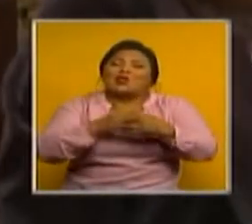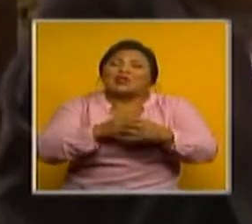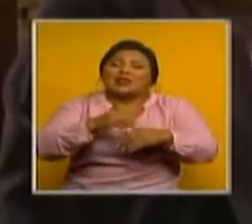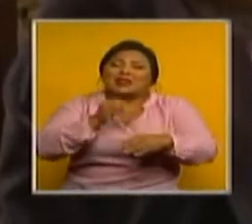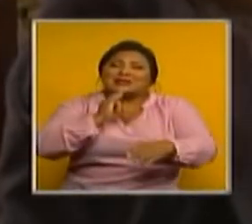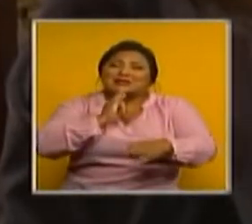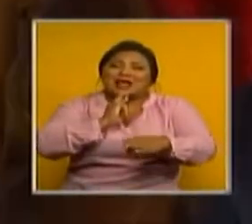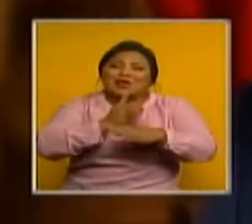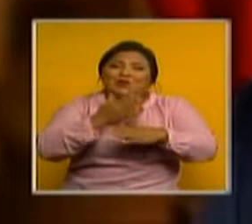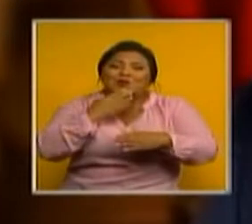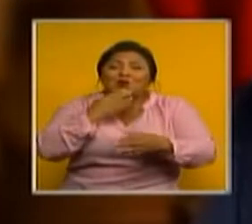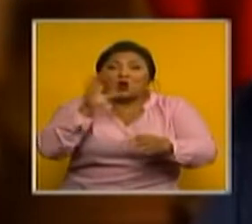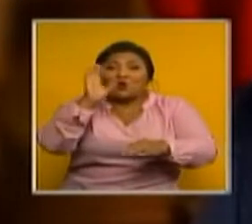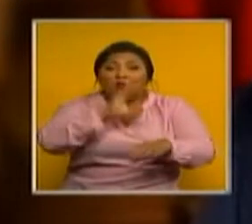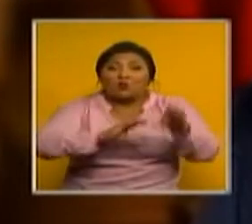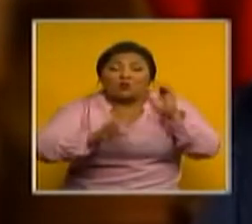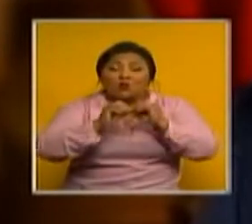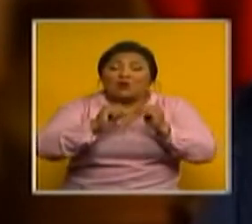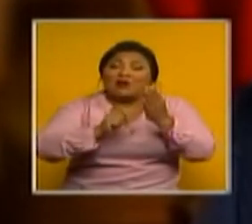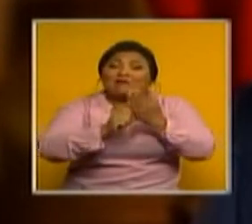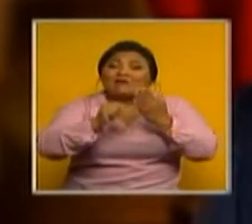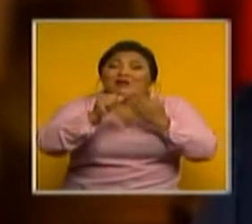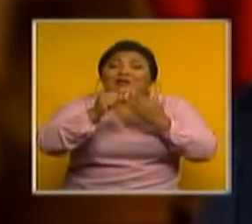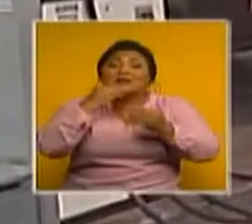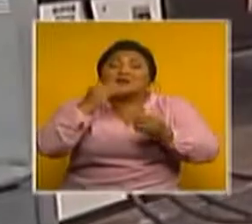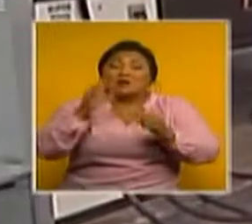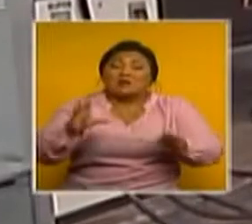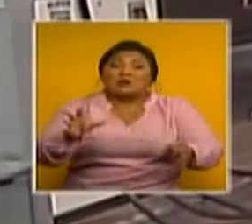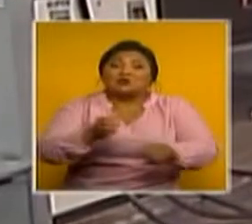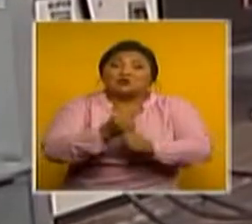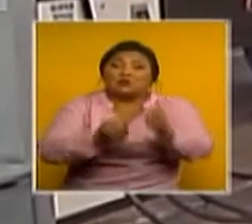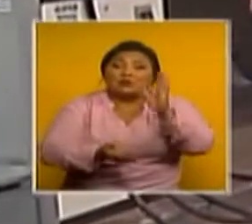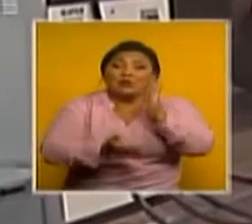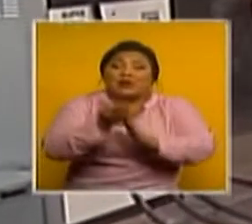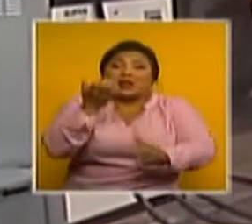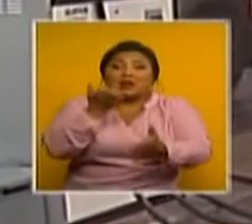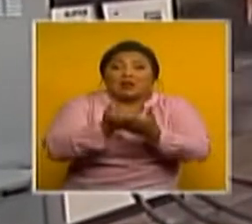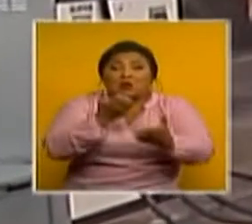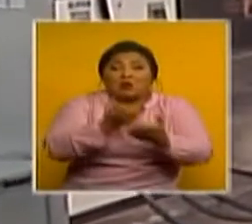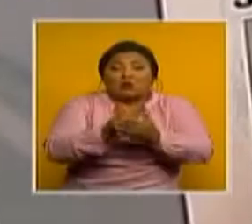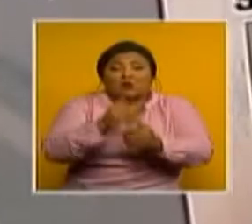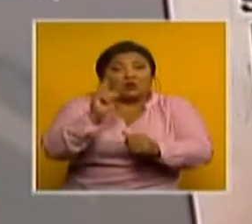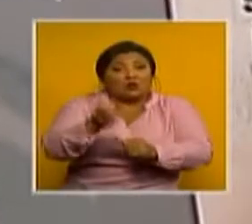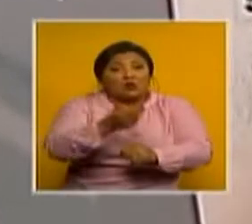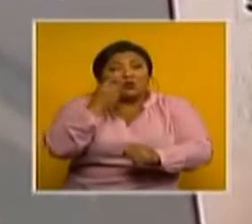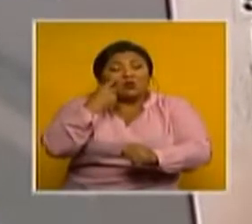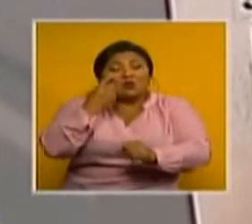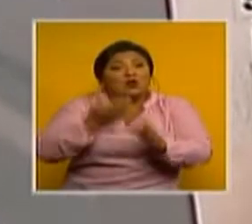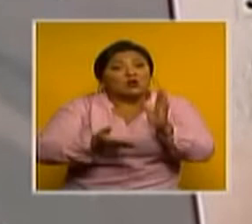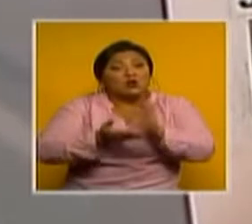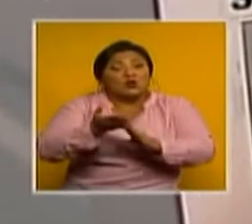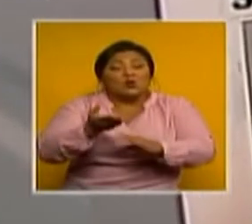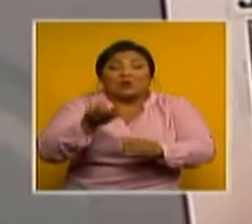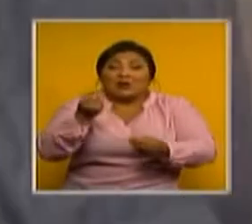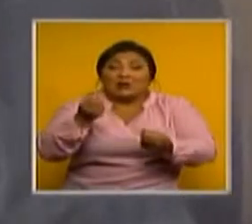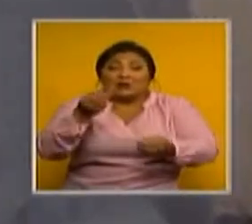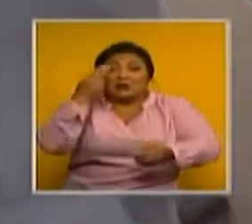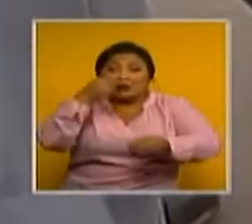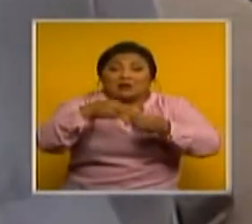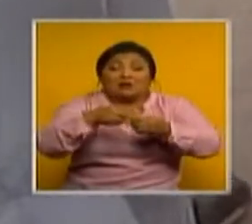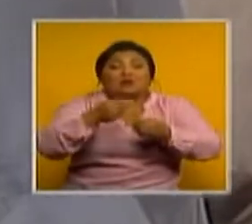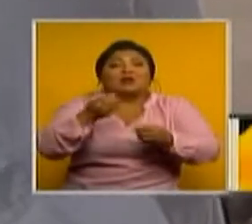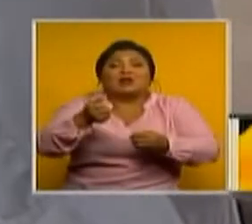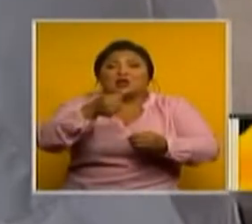Ahí ratificó que buscan financiamiento para superar la crisis y una de esas opciones podría ser subir el precio de la gasolina super